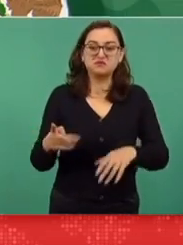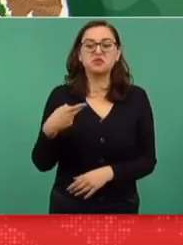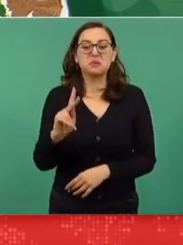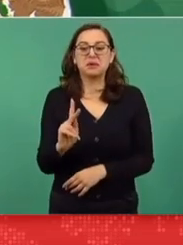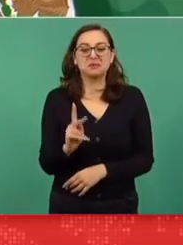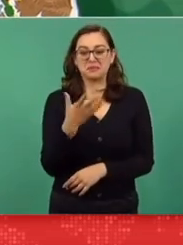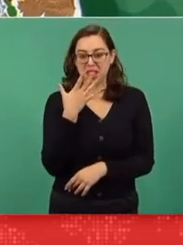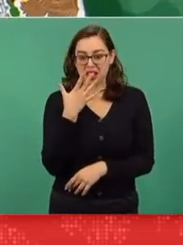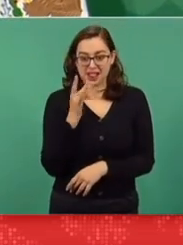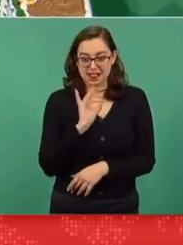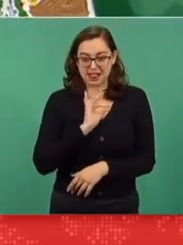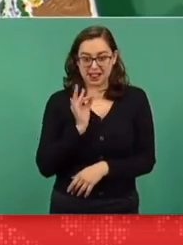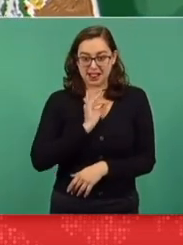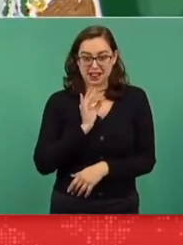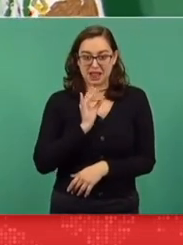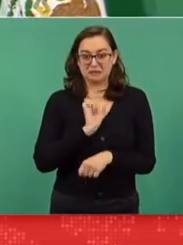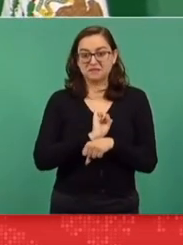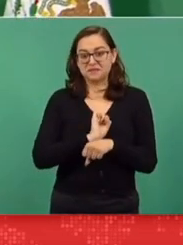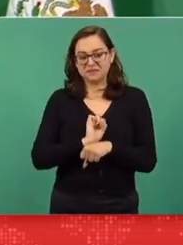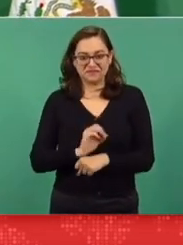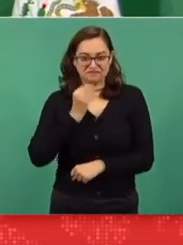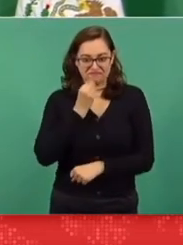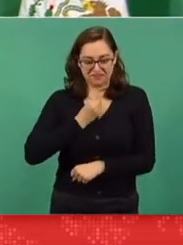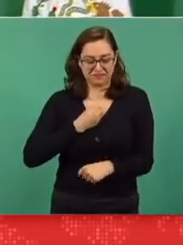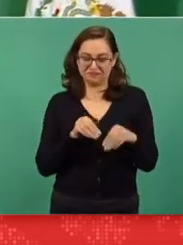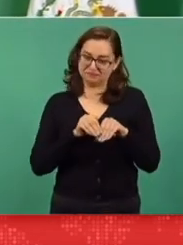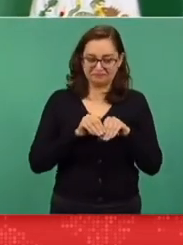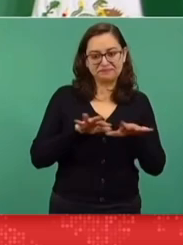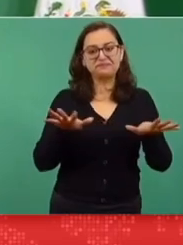a regañadientes.